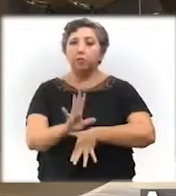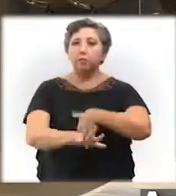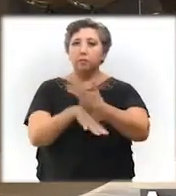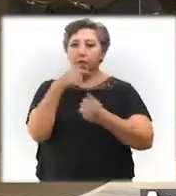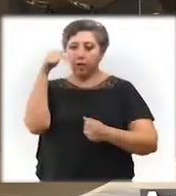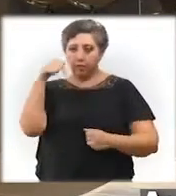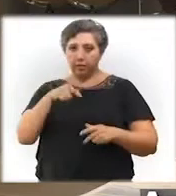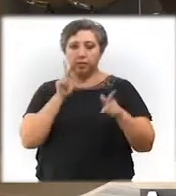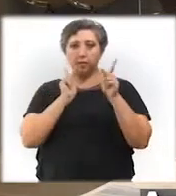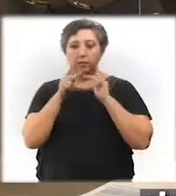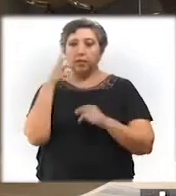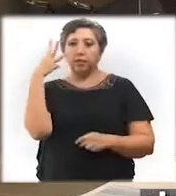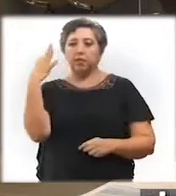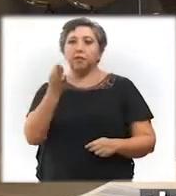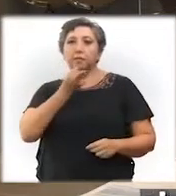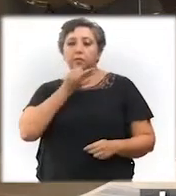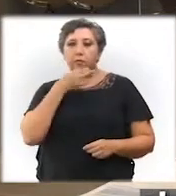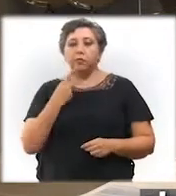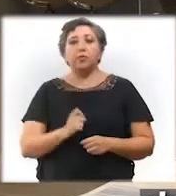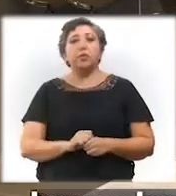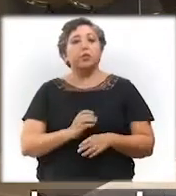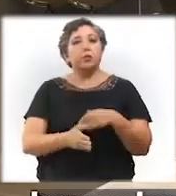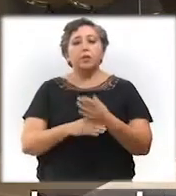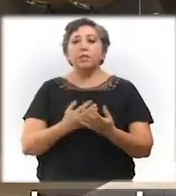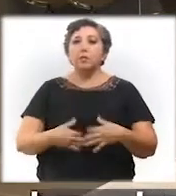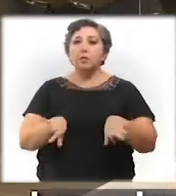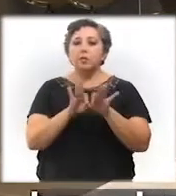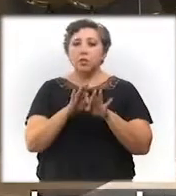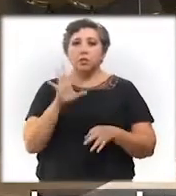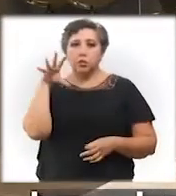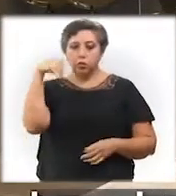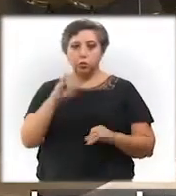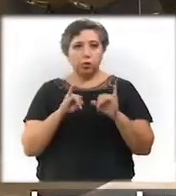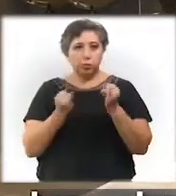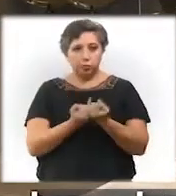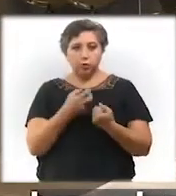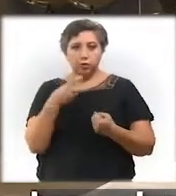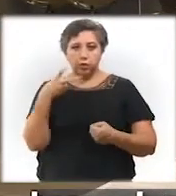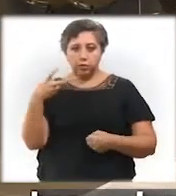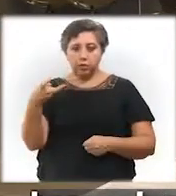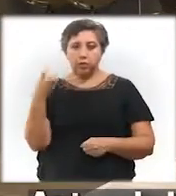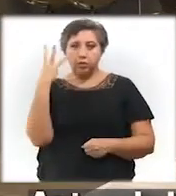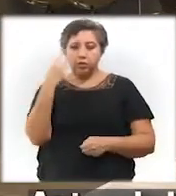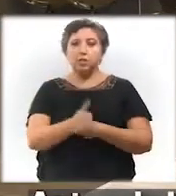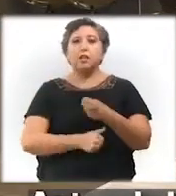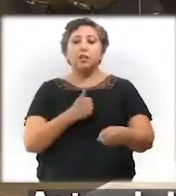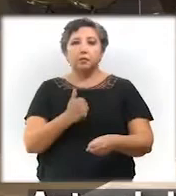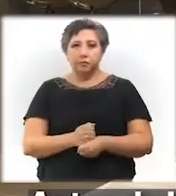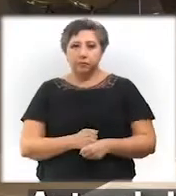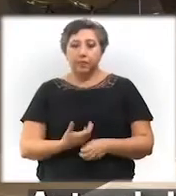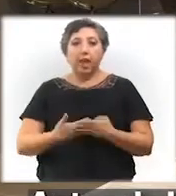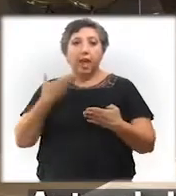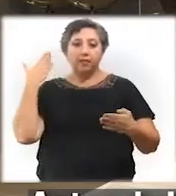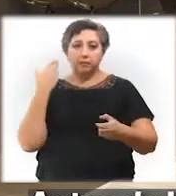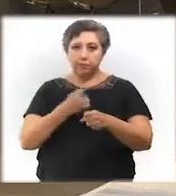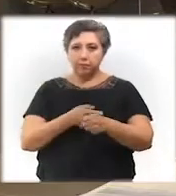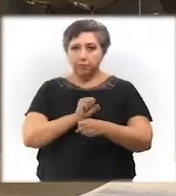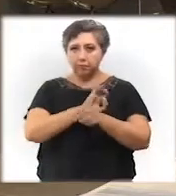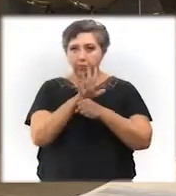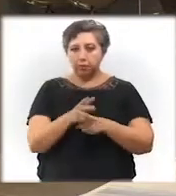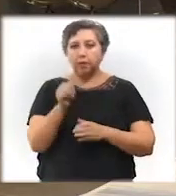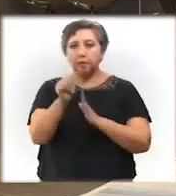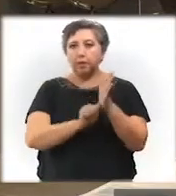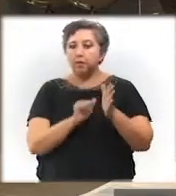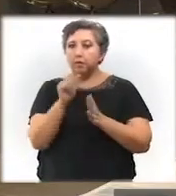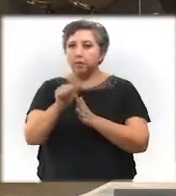Aquí les cuento en tres minutos algunas de las cosas que juntos hemos logrado en estos tres años de gobierno. Antes de la pandemia, rompíamos mes con mes